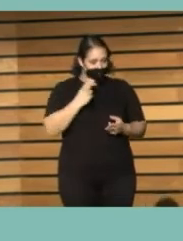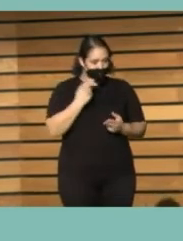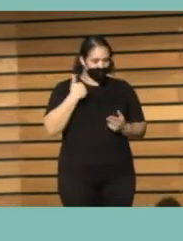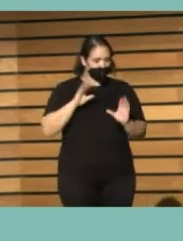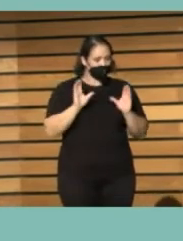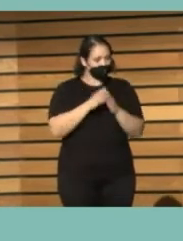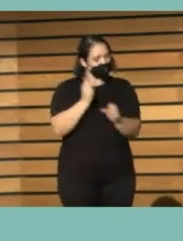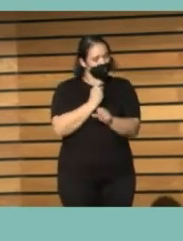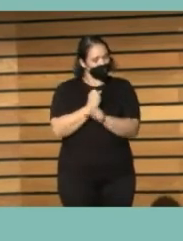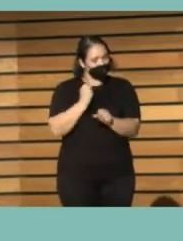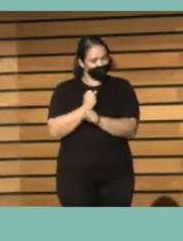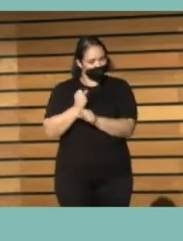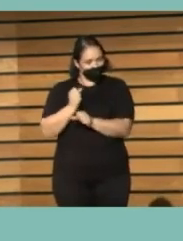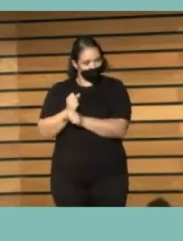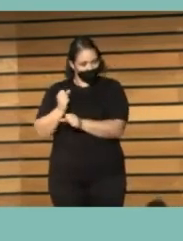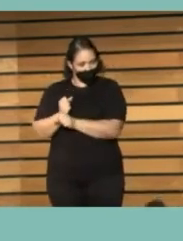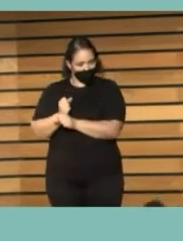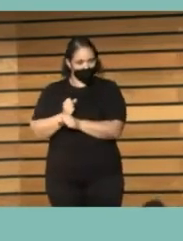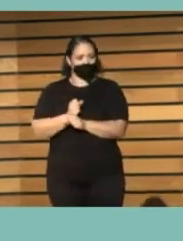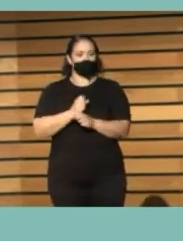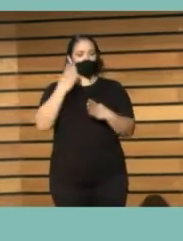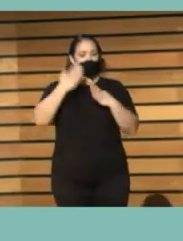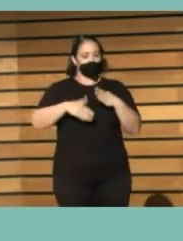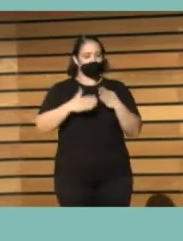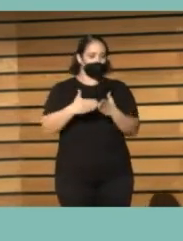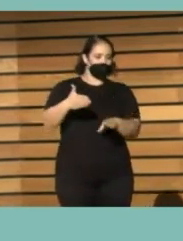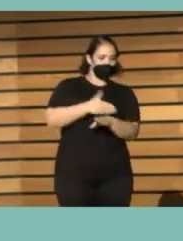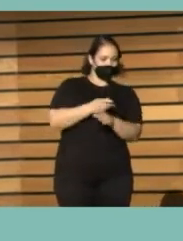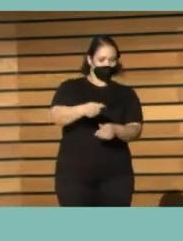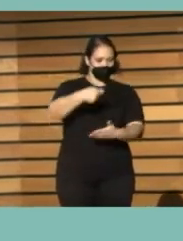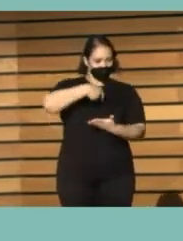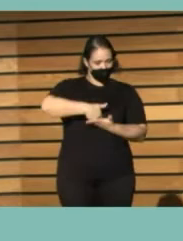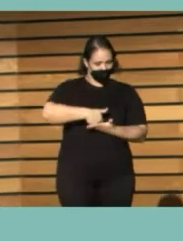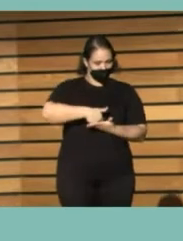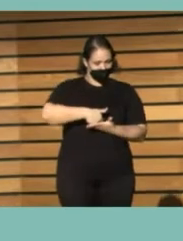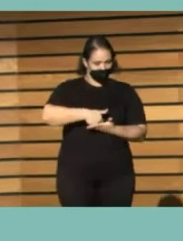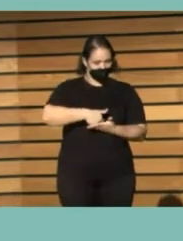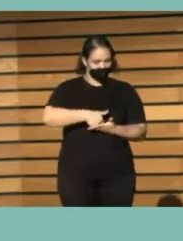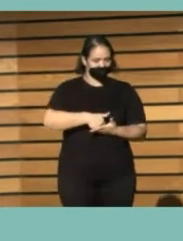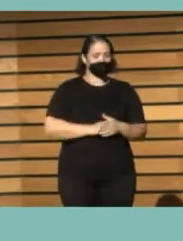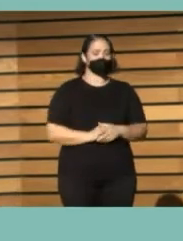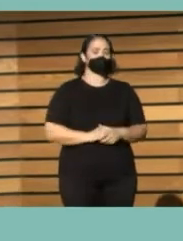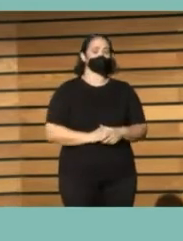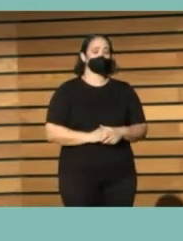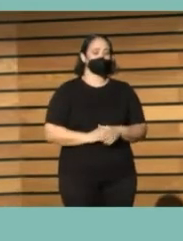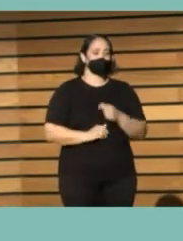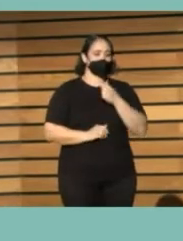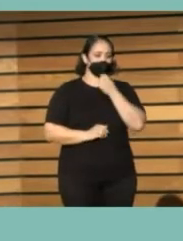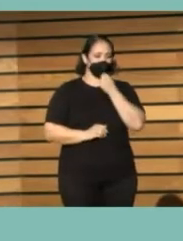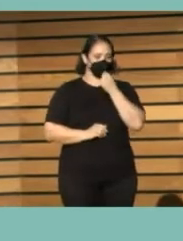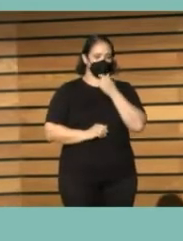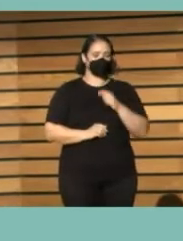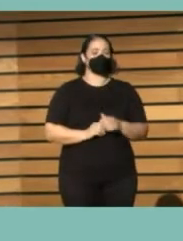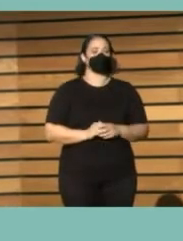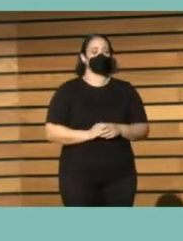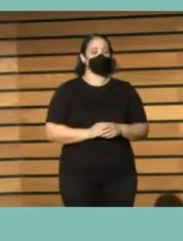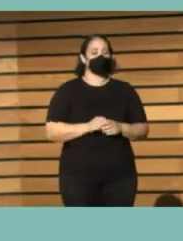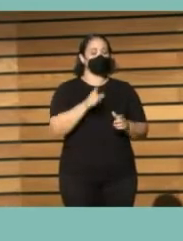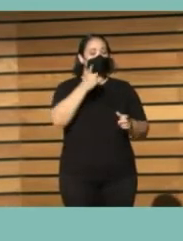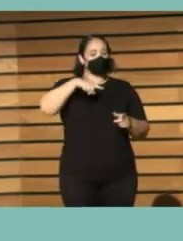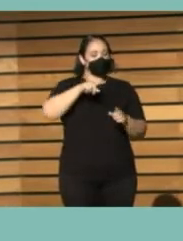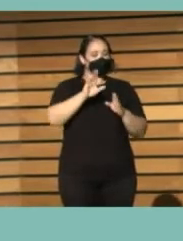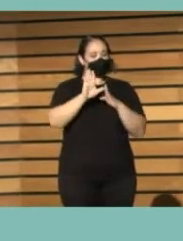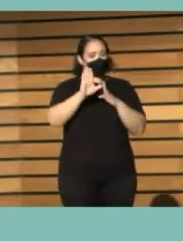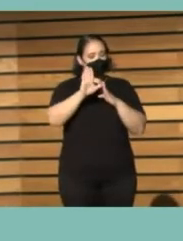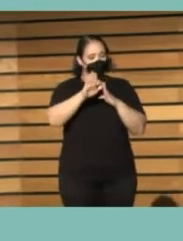de trabajo de la conferencia sectorial a cumplir los plazos exigidos y a cortarlos en la medida de lo posible. Lo deseable es no